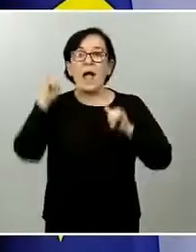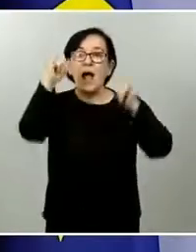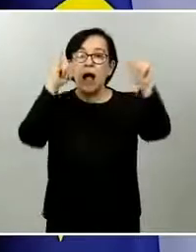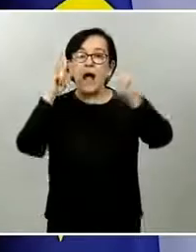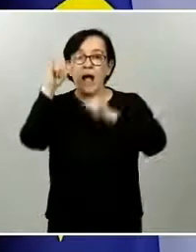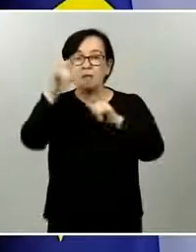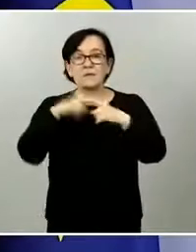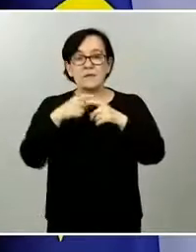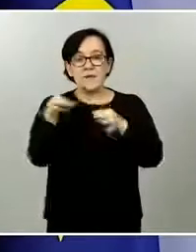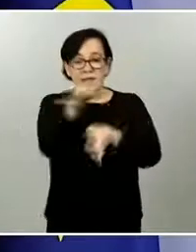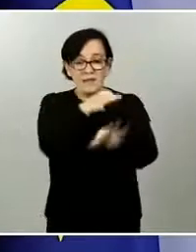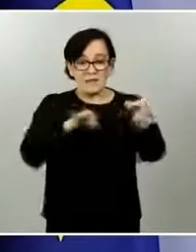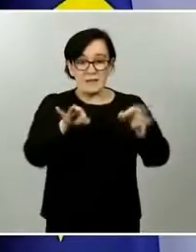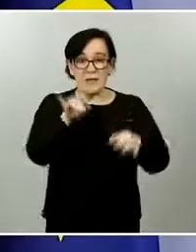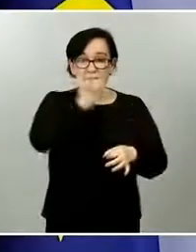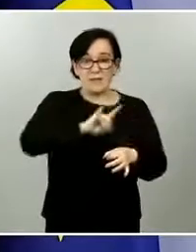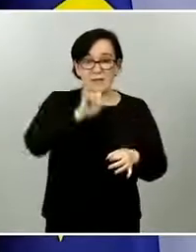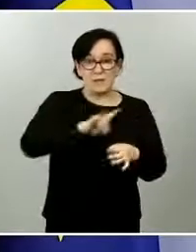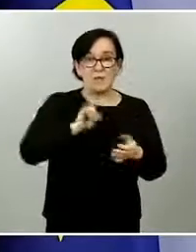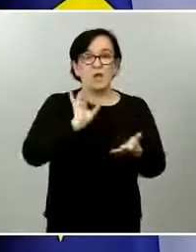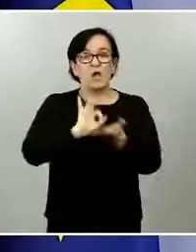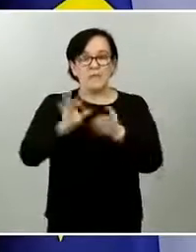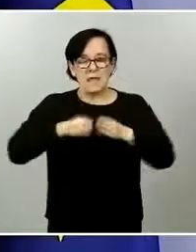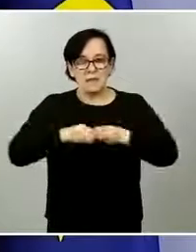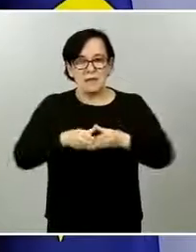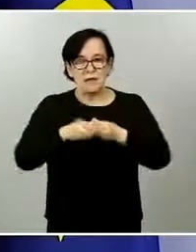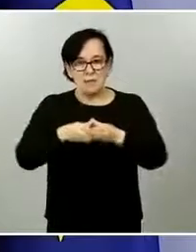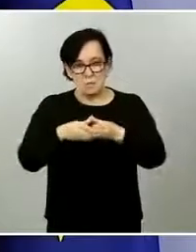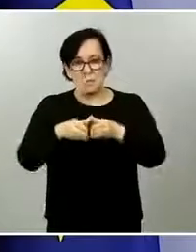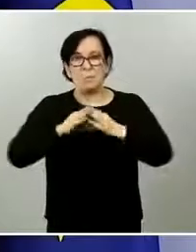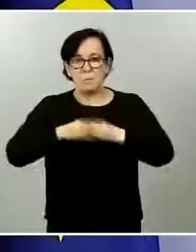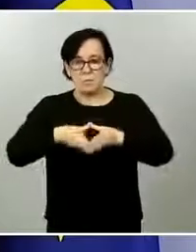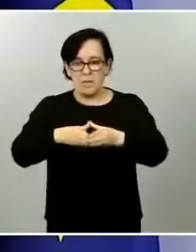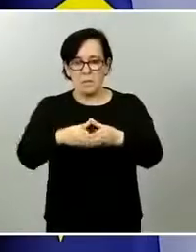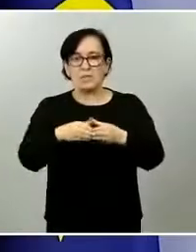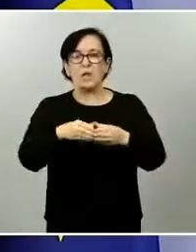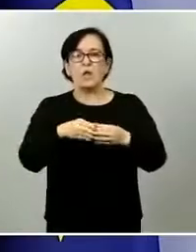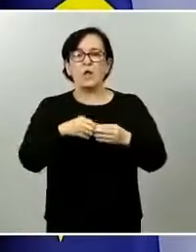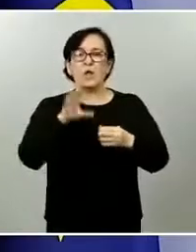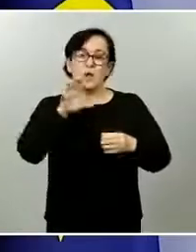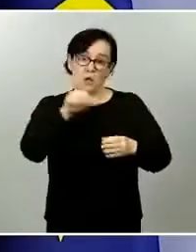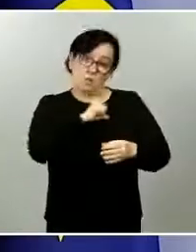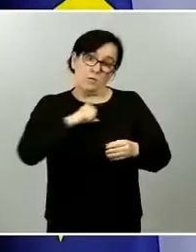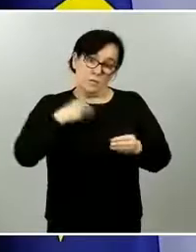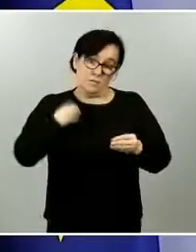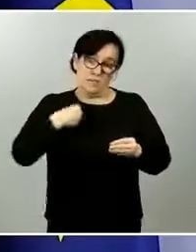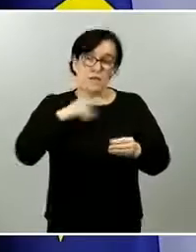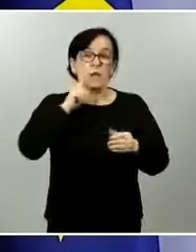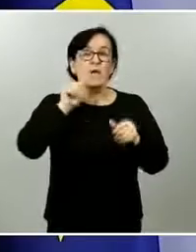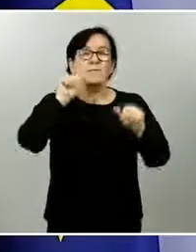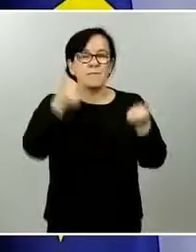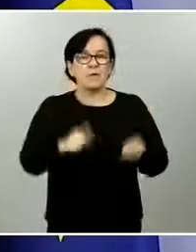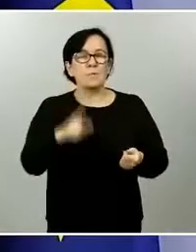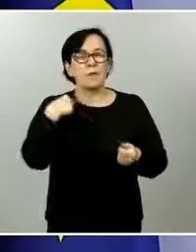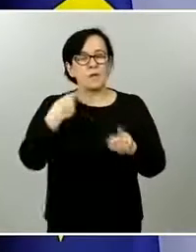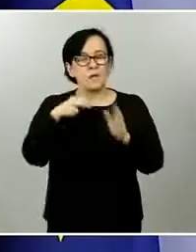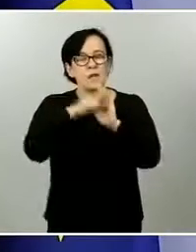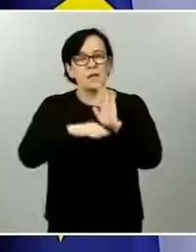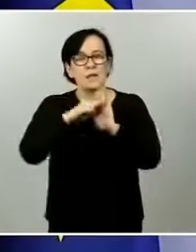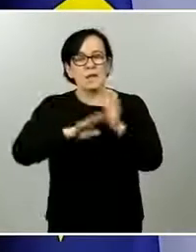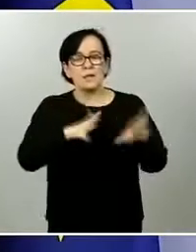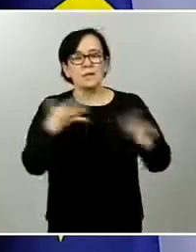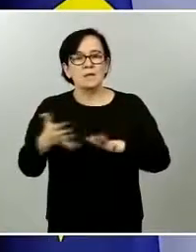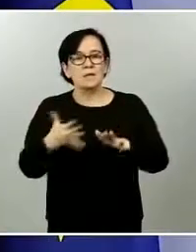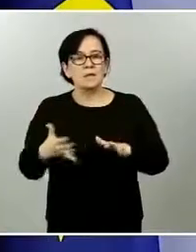primera, los motivos laborales, los sanitarios, de cuidados mayores, se regulan las conexiones aéreas entre las Islas